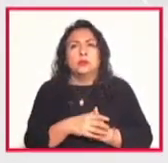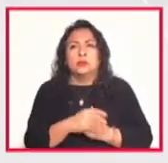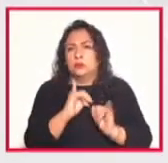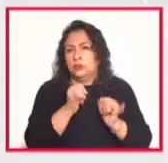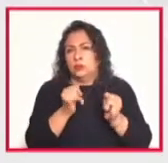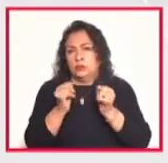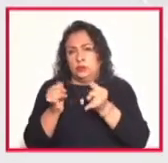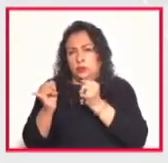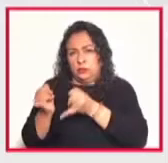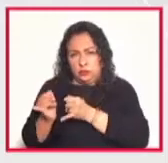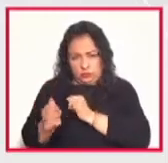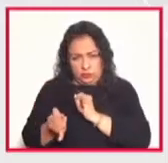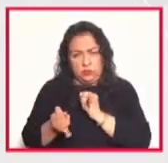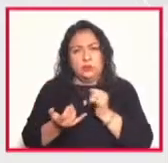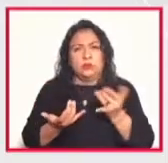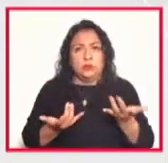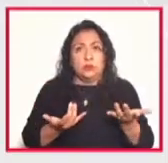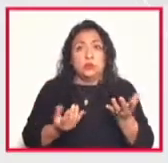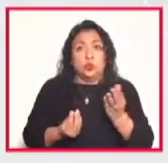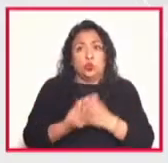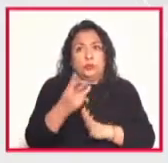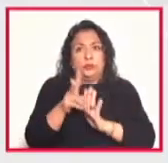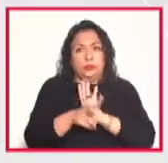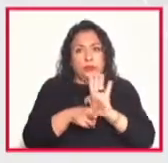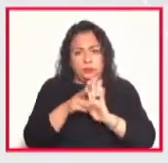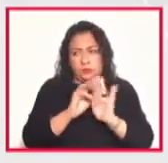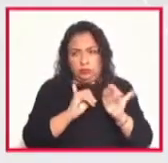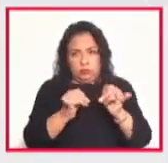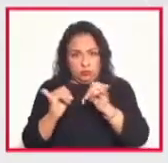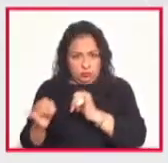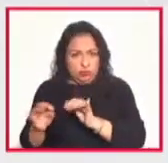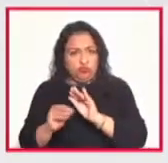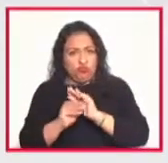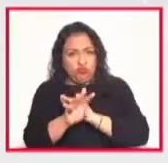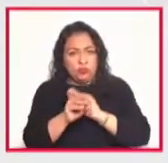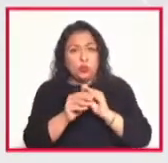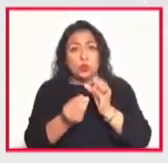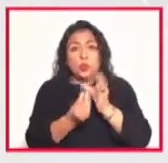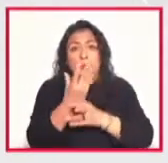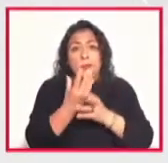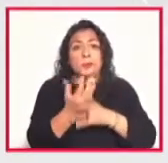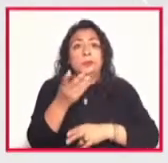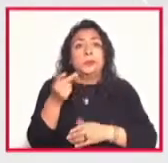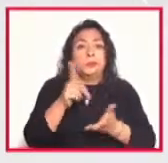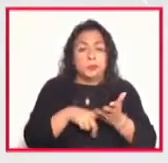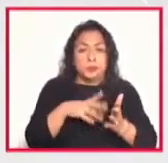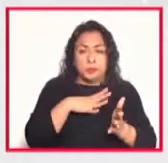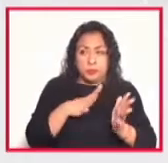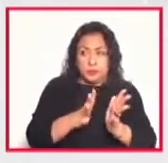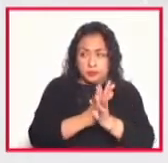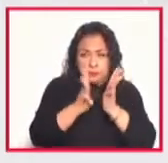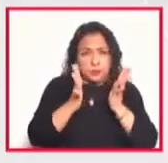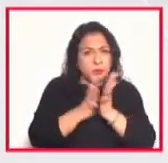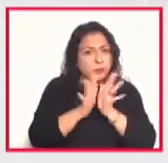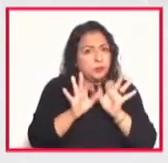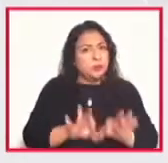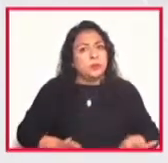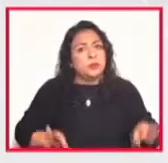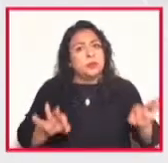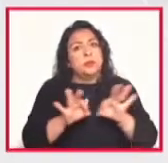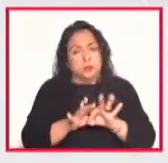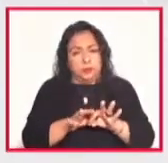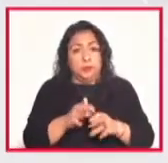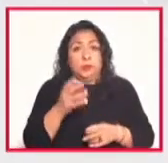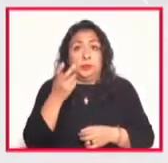digamos nos estrenamos muchos videos con obras individuales en el cual también participa de manera muy importante y de hecho es la